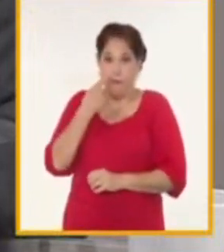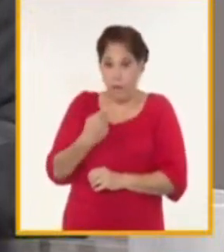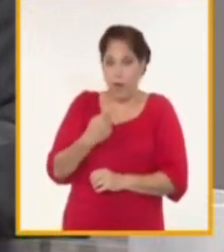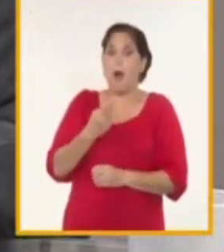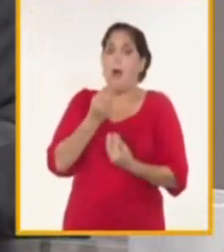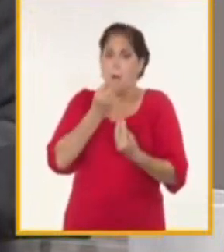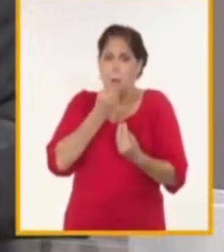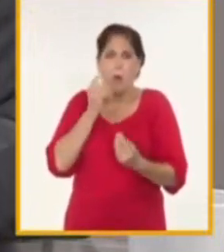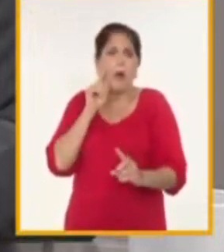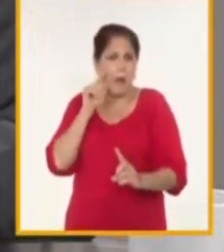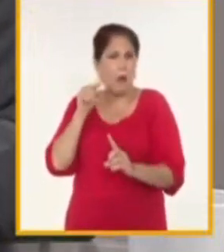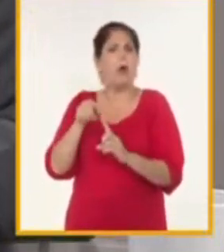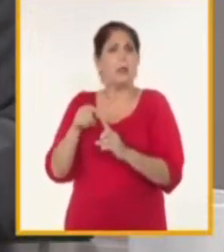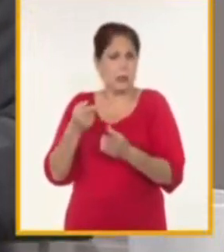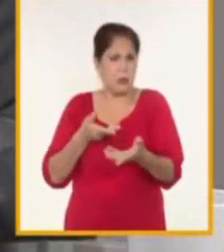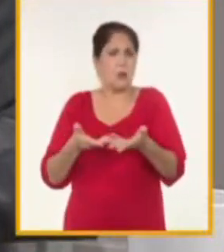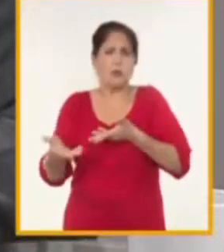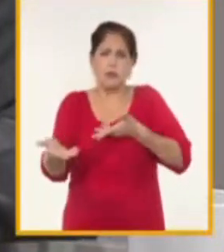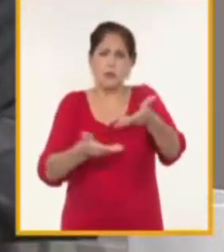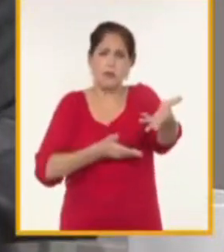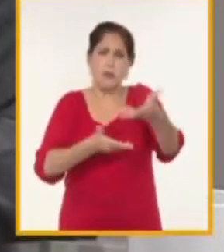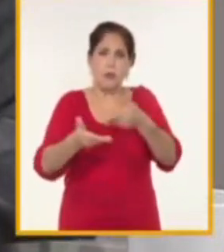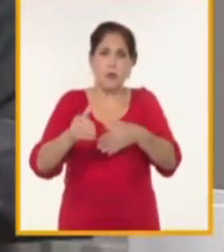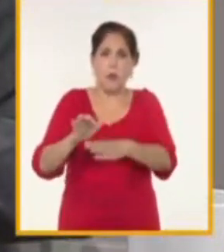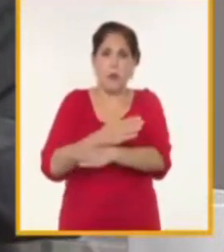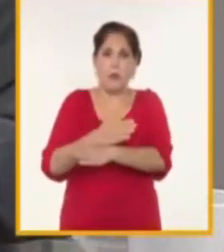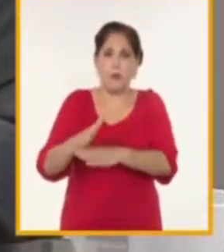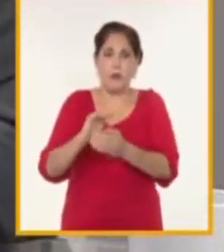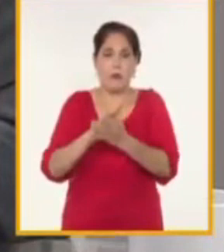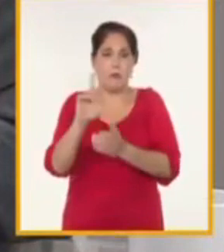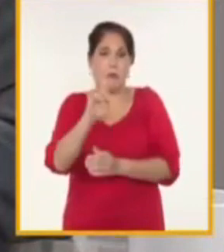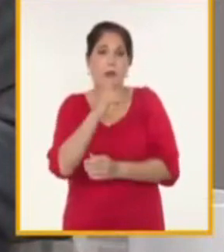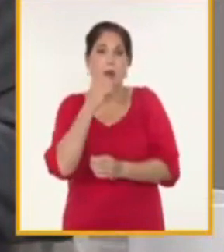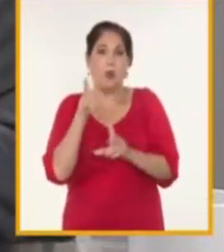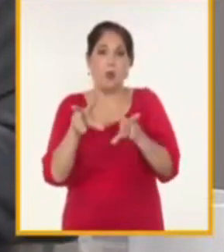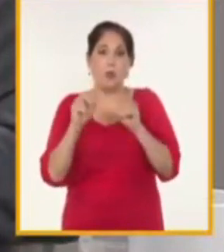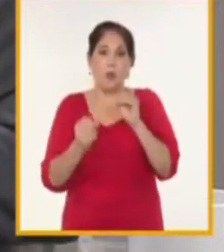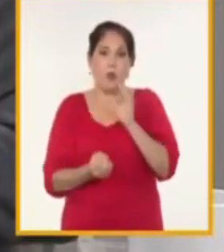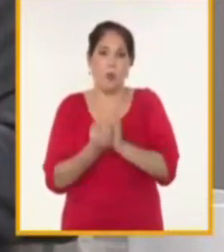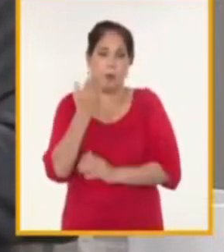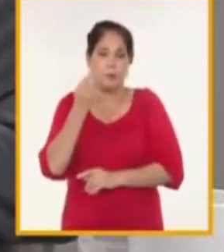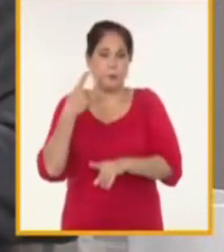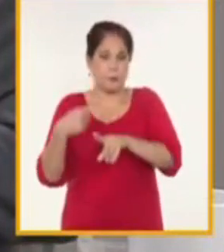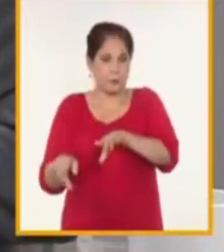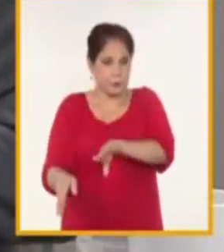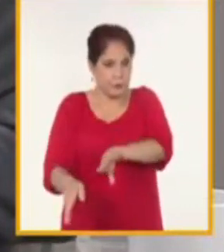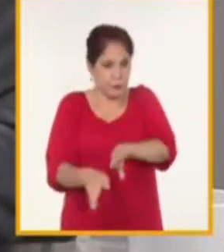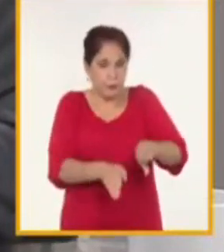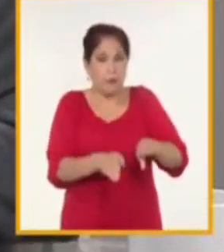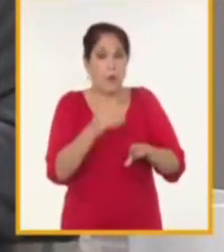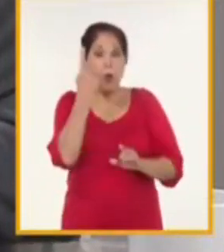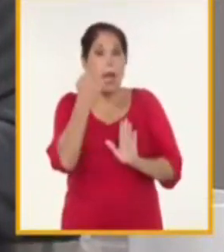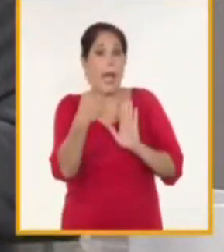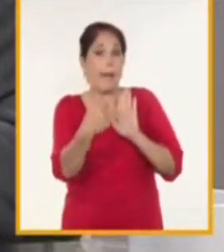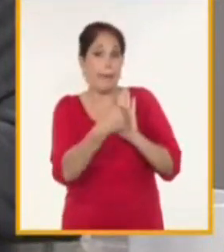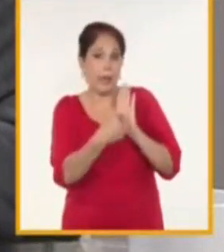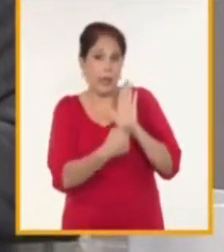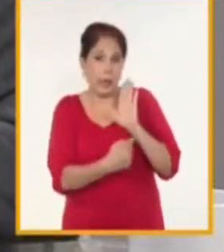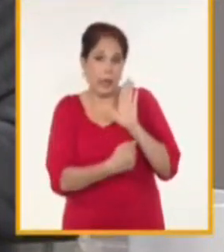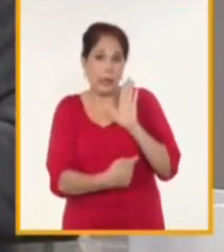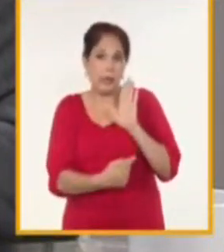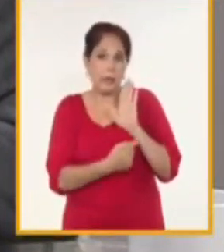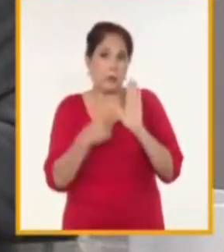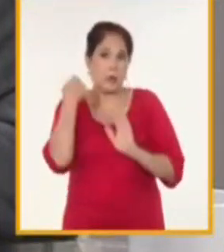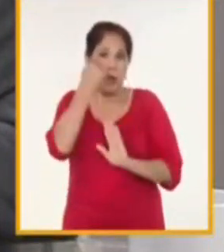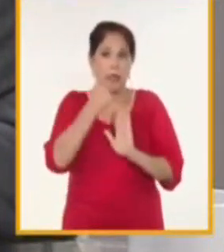posibilidades objetivas de establecerse en la zona especial. Pero hay un elemento que ha caracterizado estos últimos años